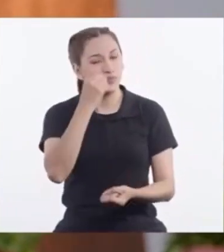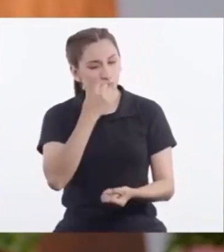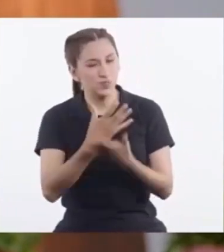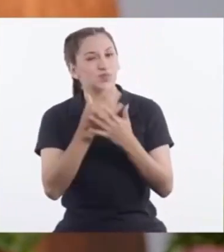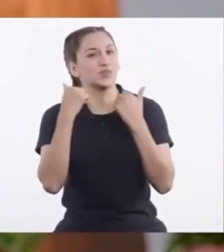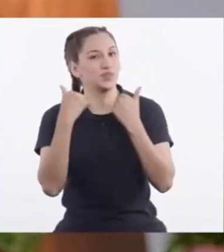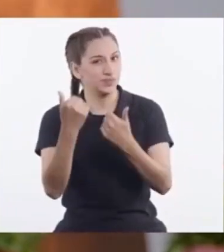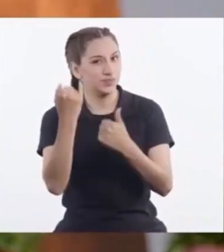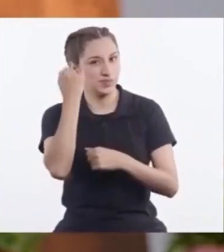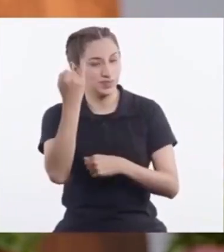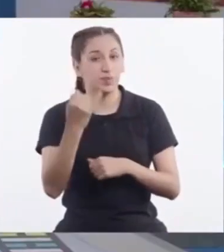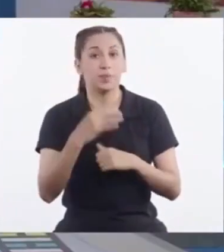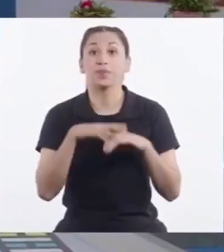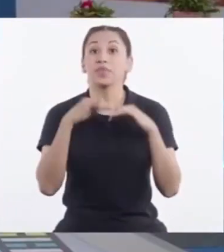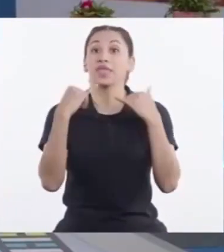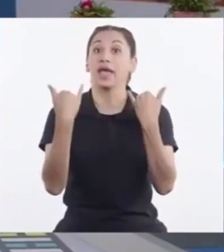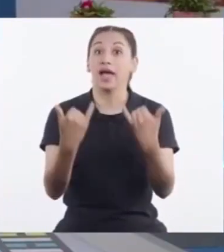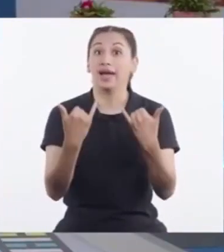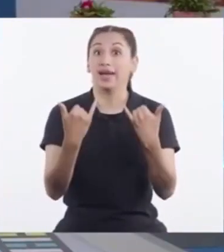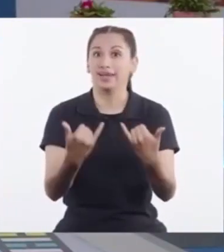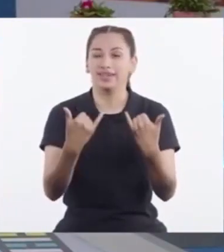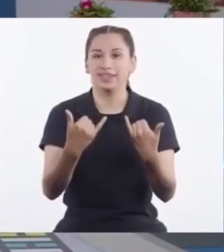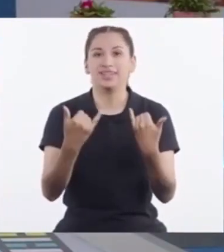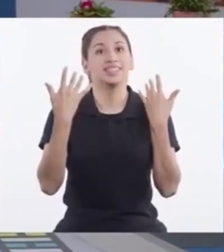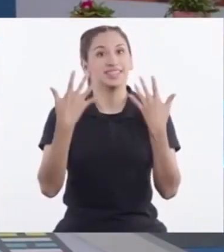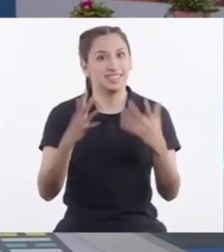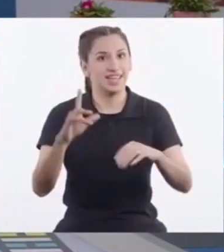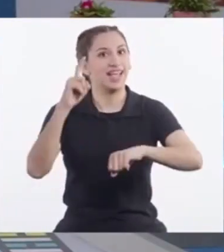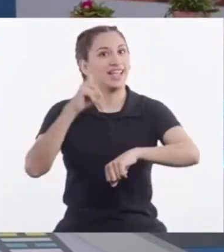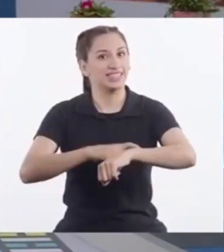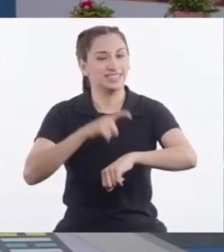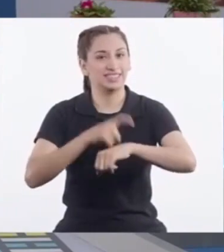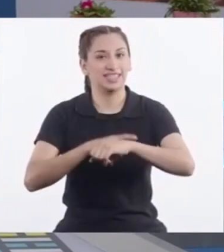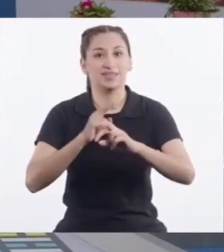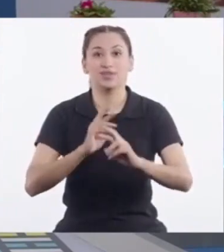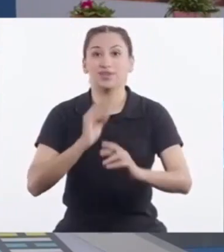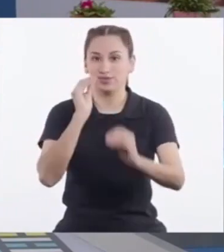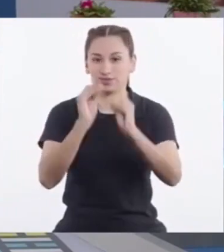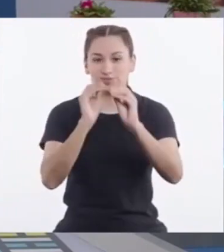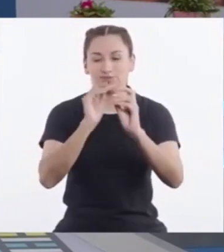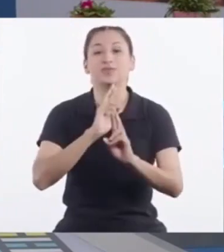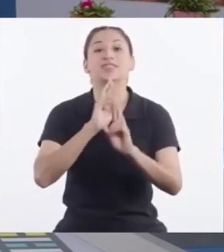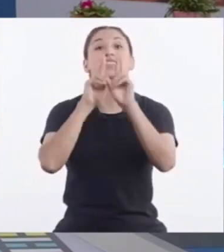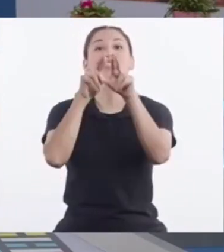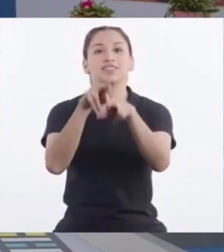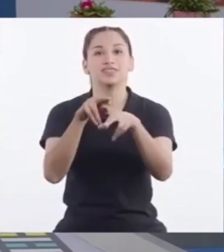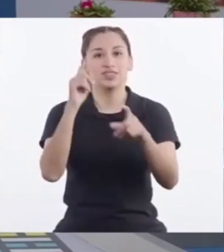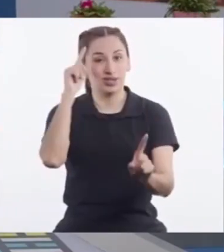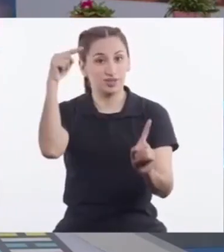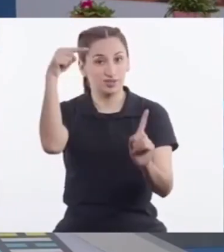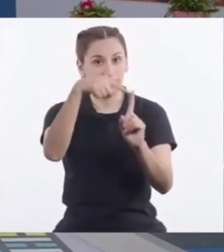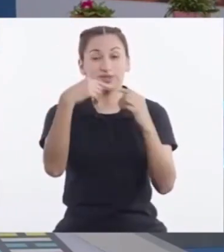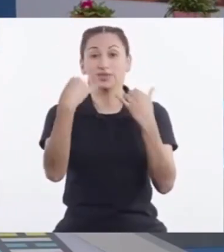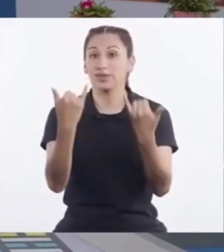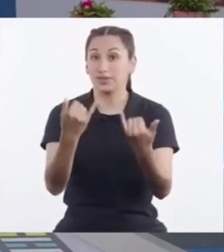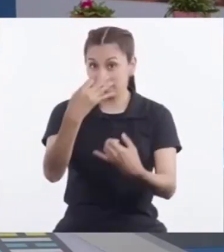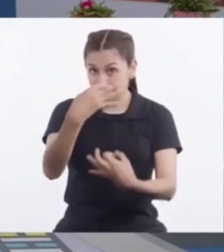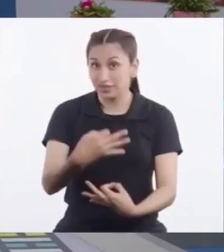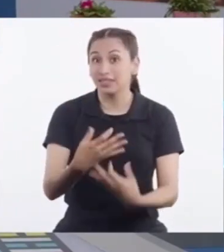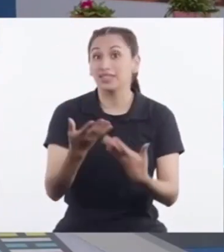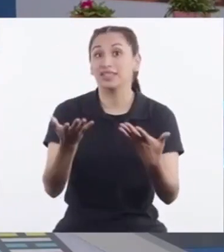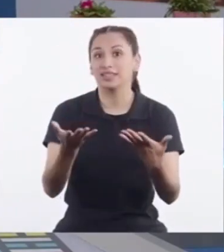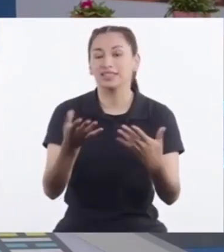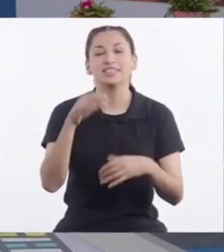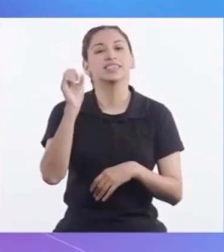dicho, Valentín! Y ahora Creo que ha llegado El momento De resolver El propósito de hoy